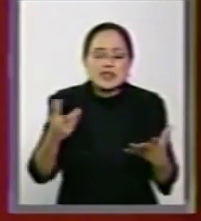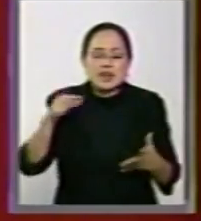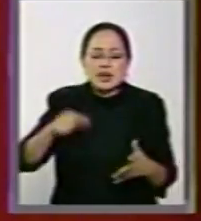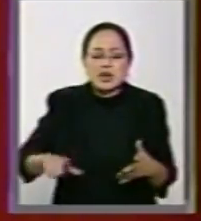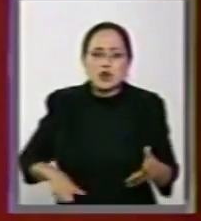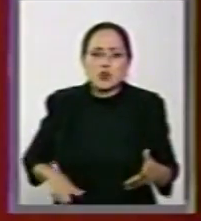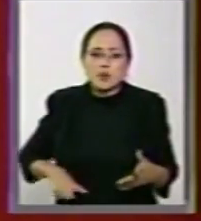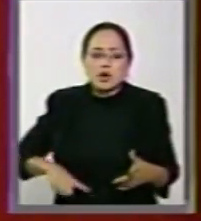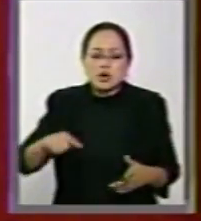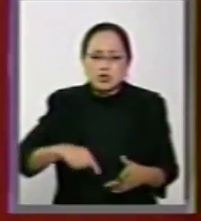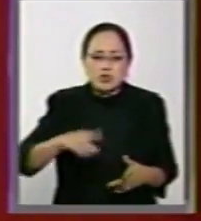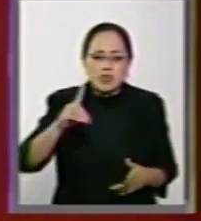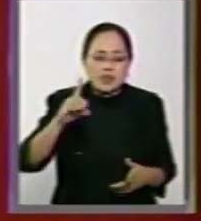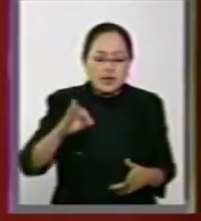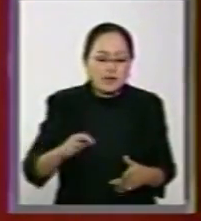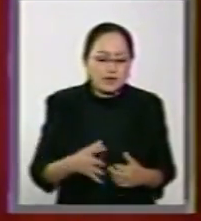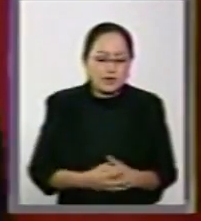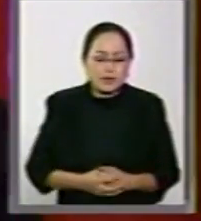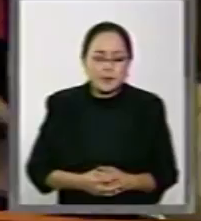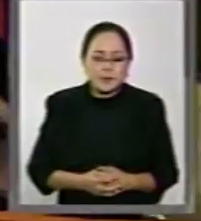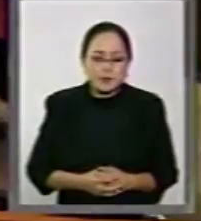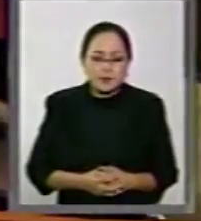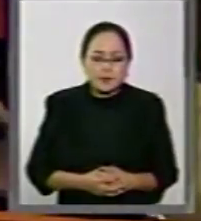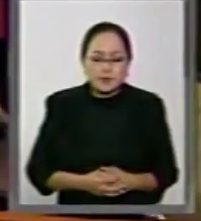aquí en el Distrito Federal.